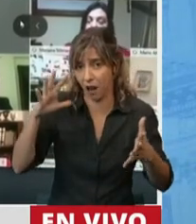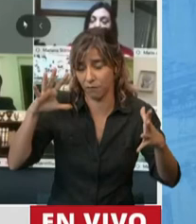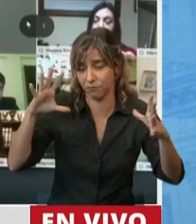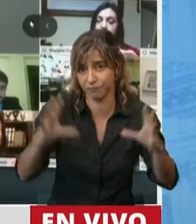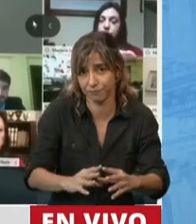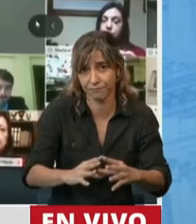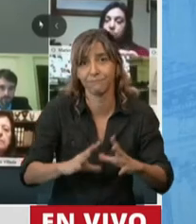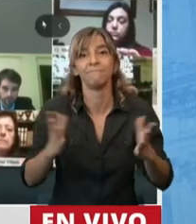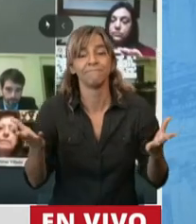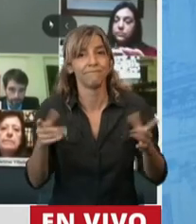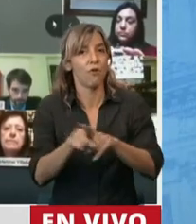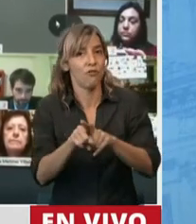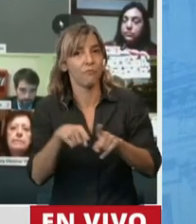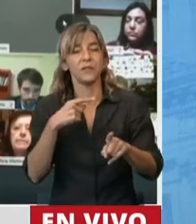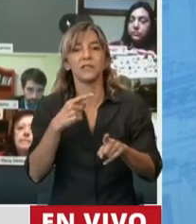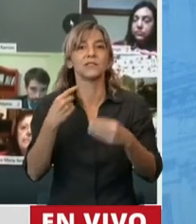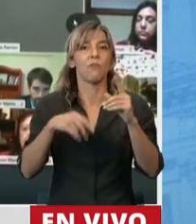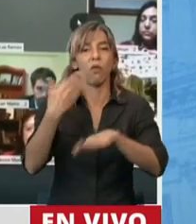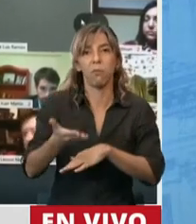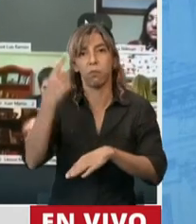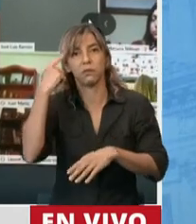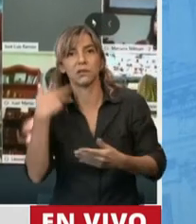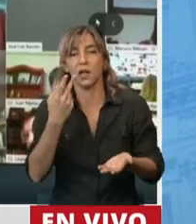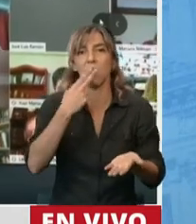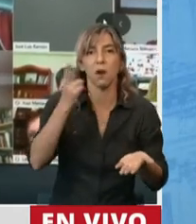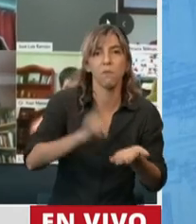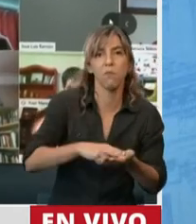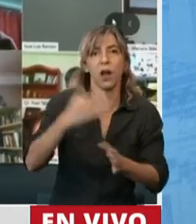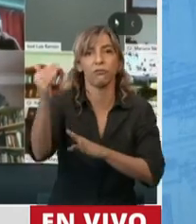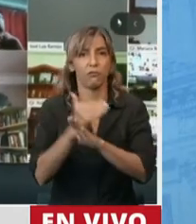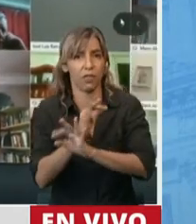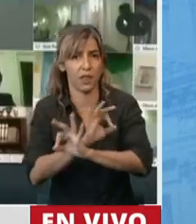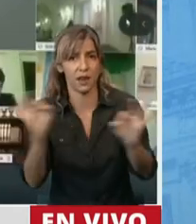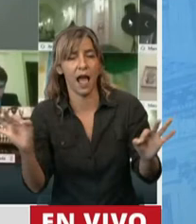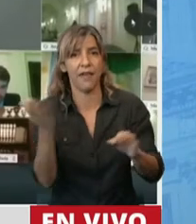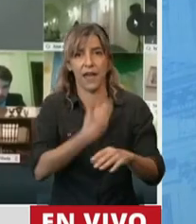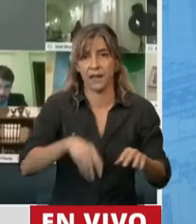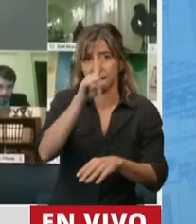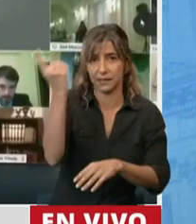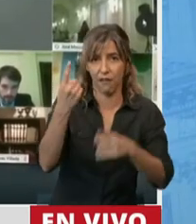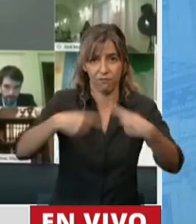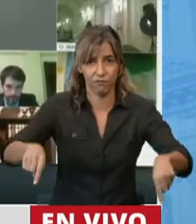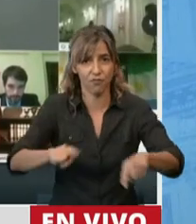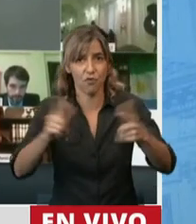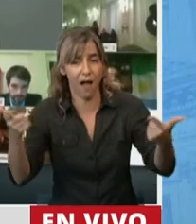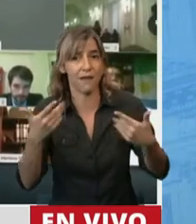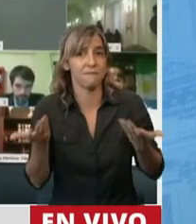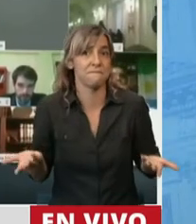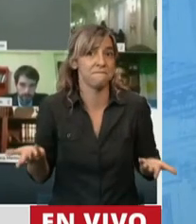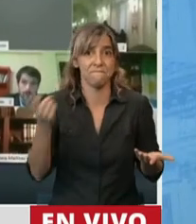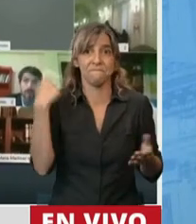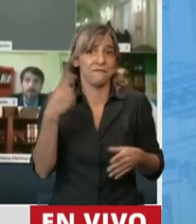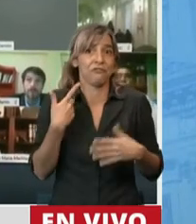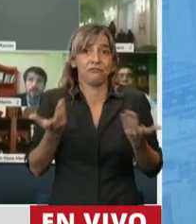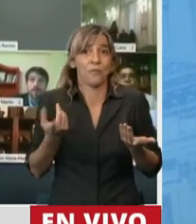entonces sin apuesta a la educación, a la ciencia y la tecnología, sin un Estado con recursos y prestándole a las grandes